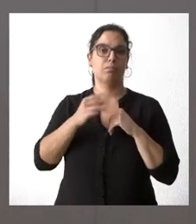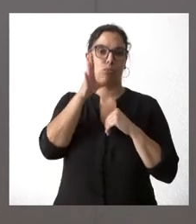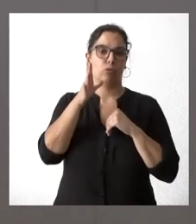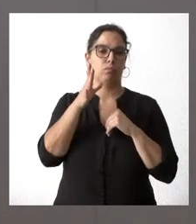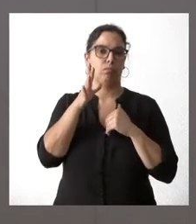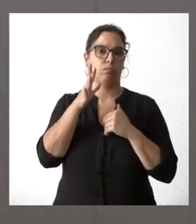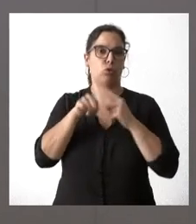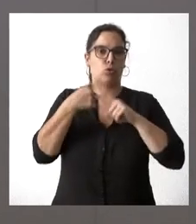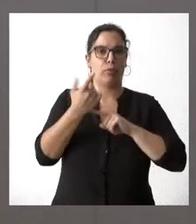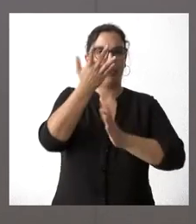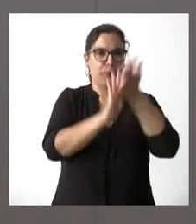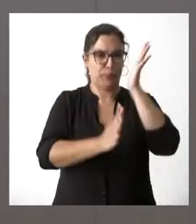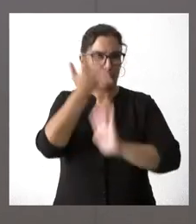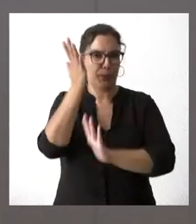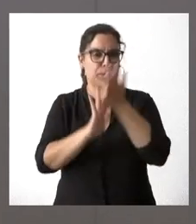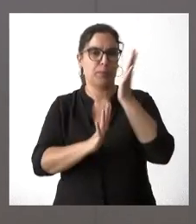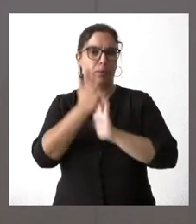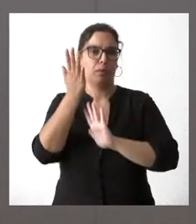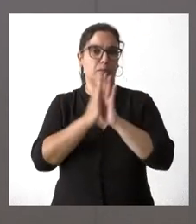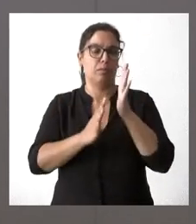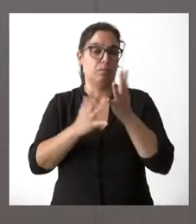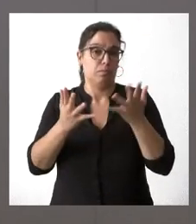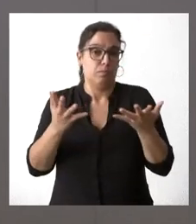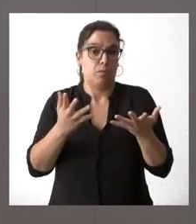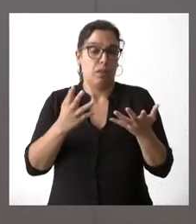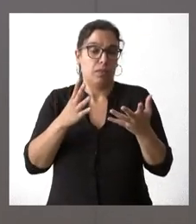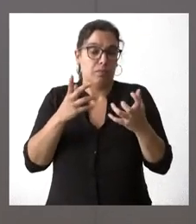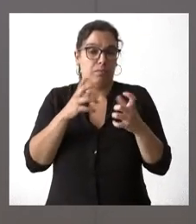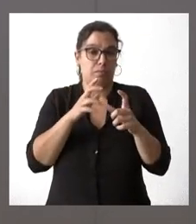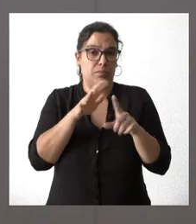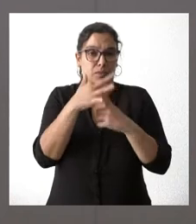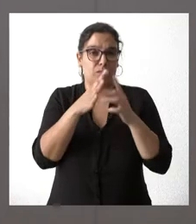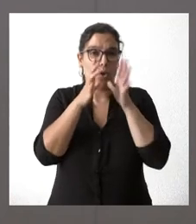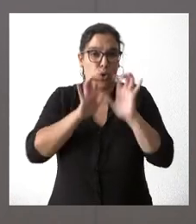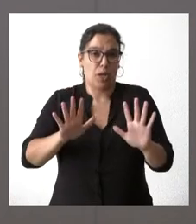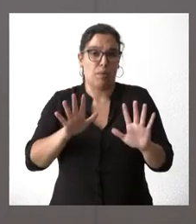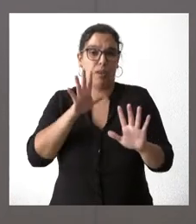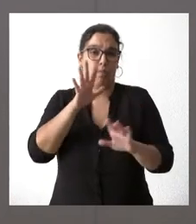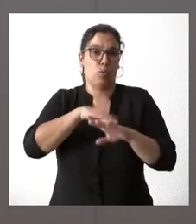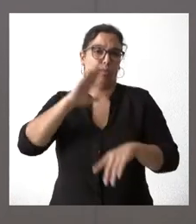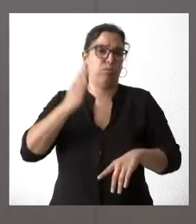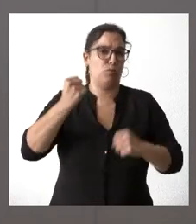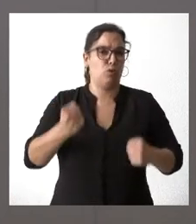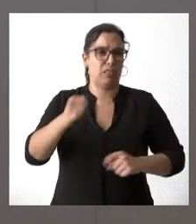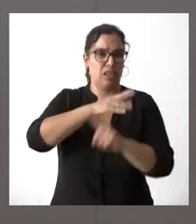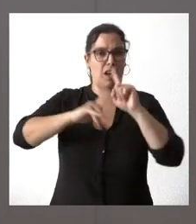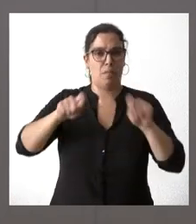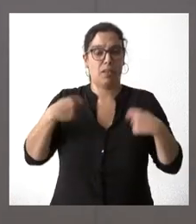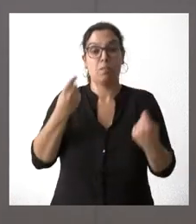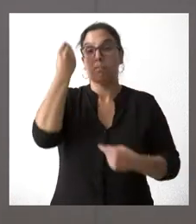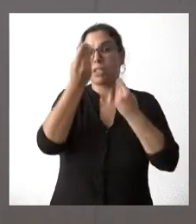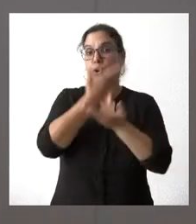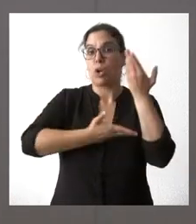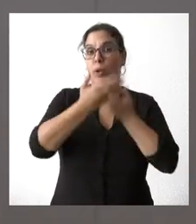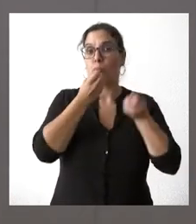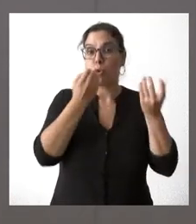incendios y de este desastre desde el punto de vista ambiental. Creo que ha habido una muy buena colaboración. El